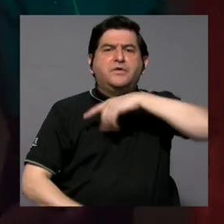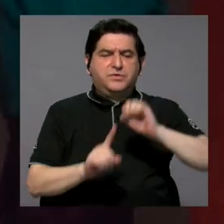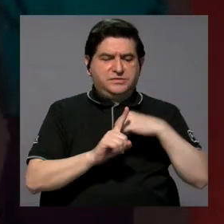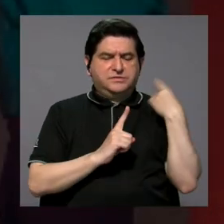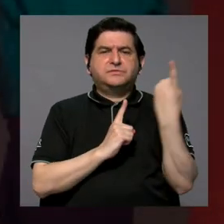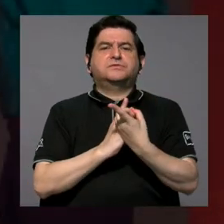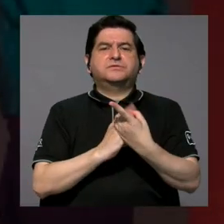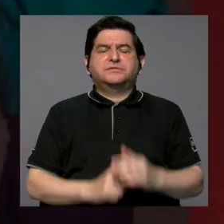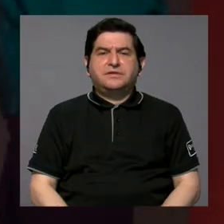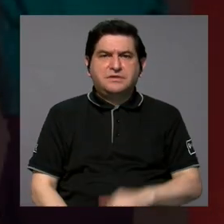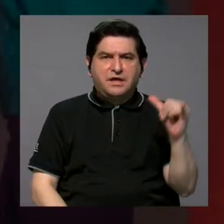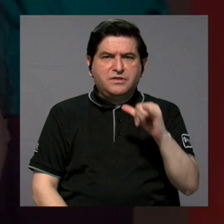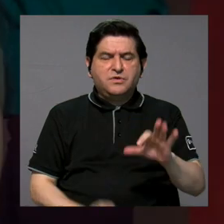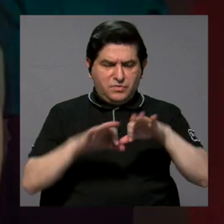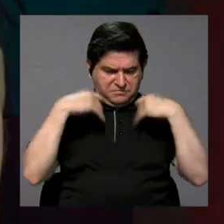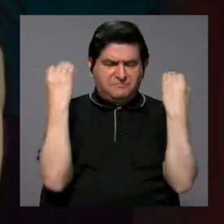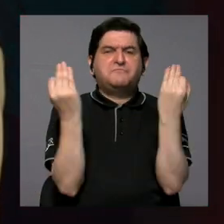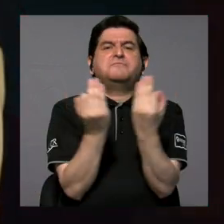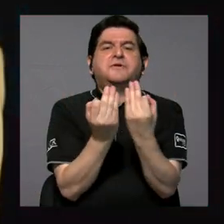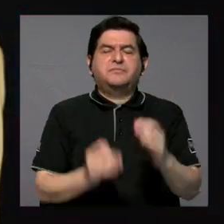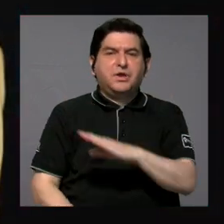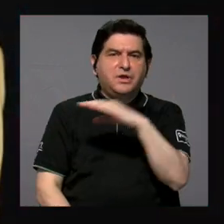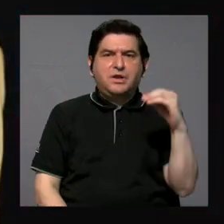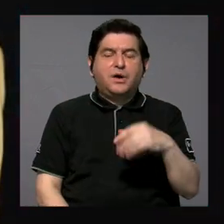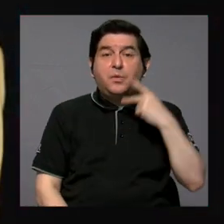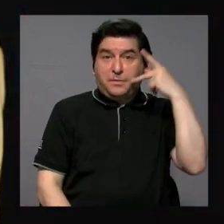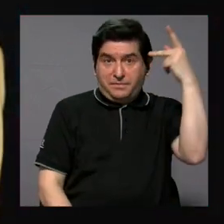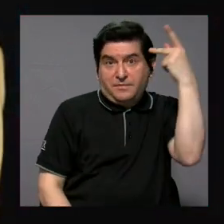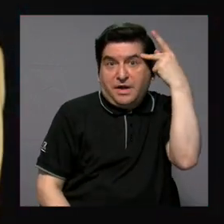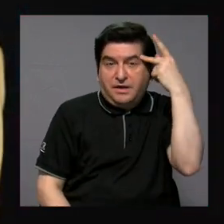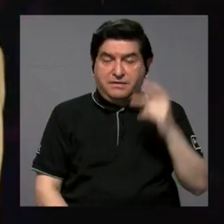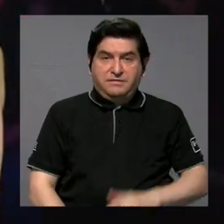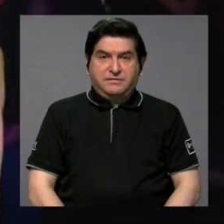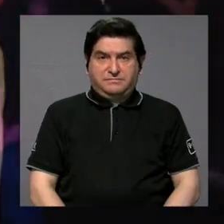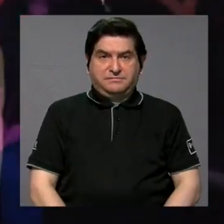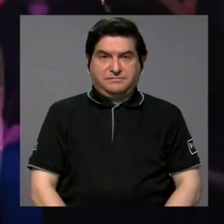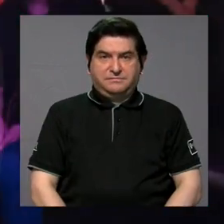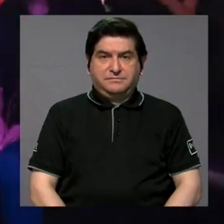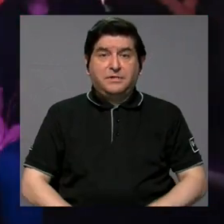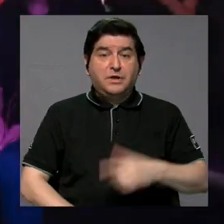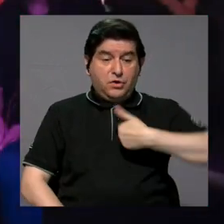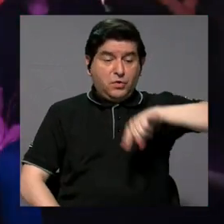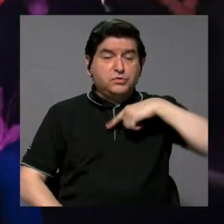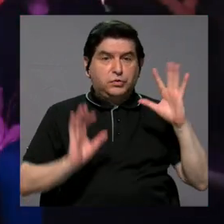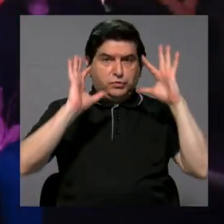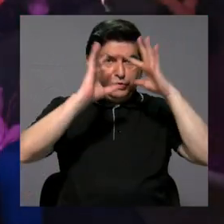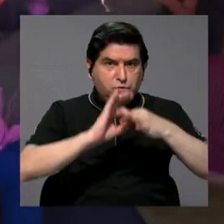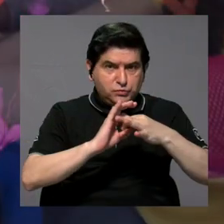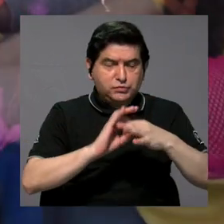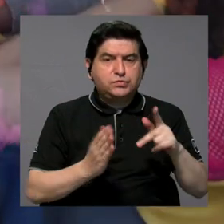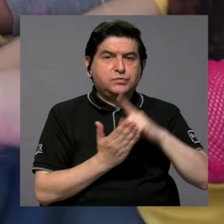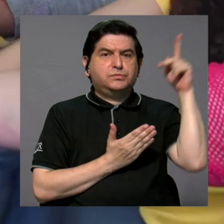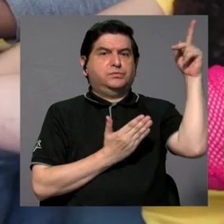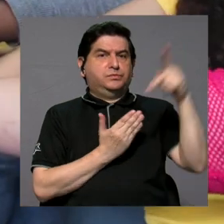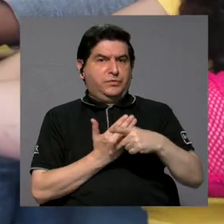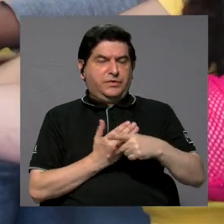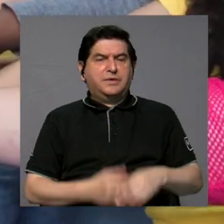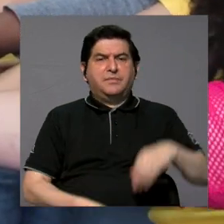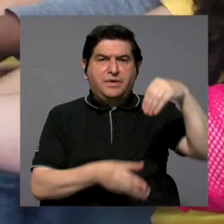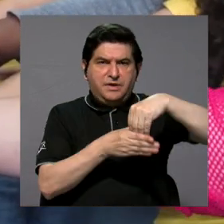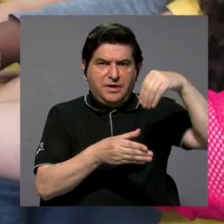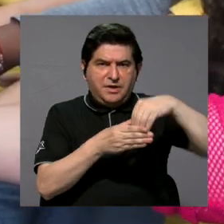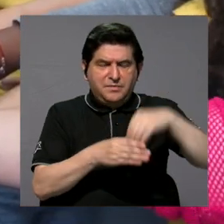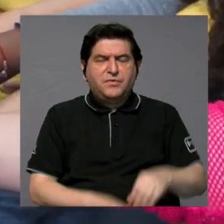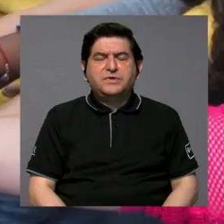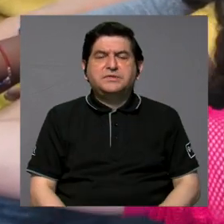sociedad, nos convoca como familia, nos convoca como padres, madres, etc., a que nos vinculemos a este programa y le aportemos también